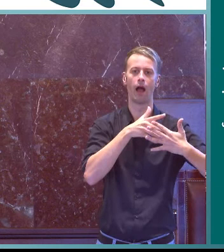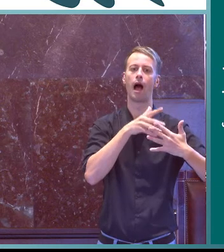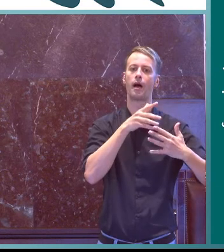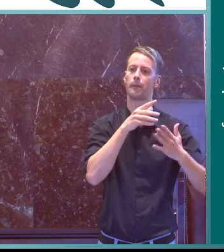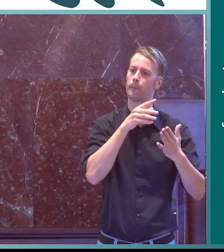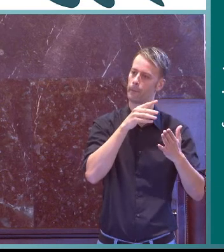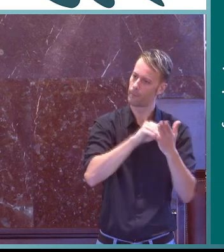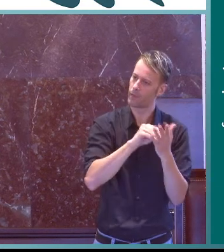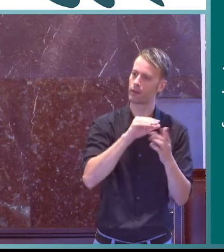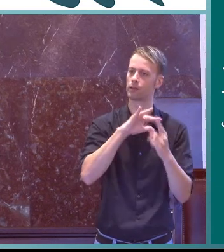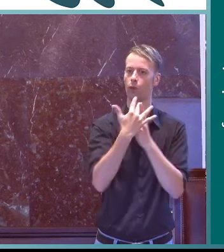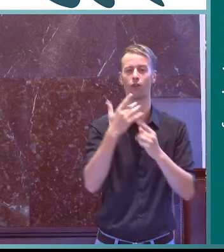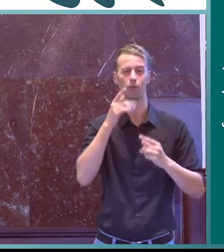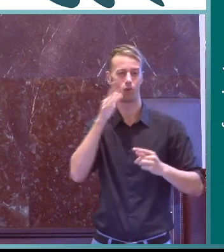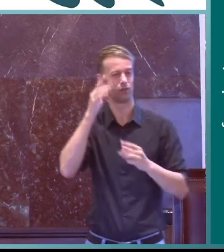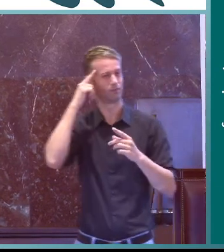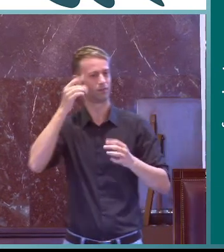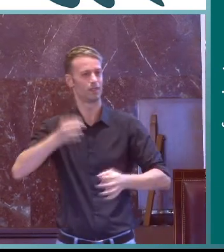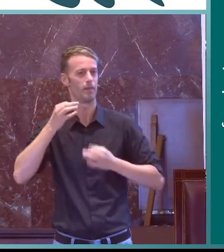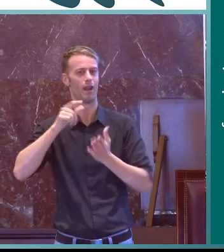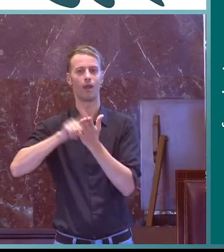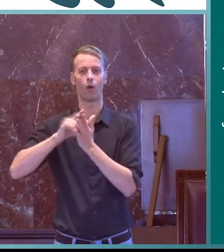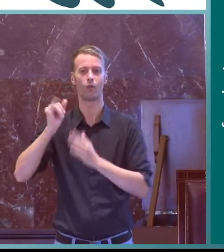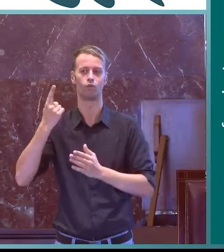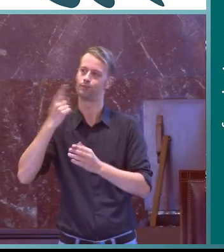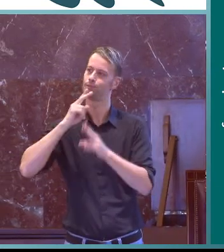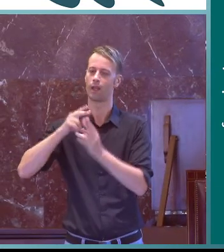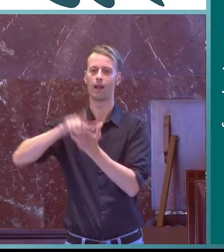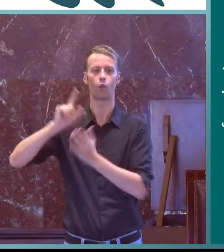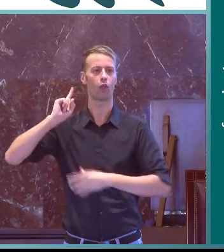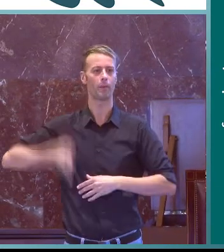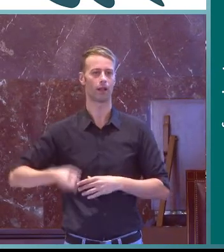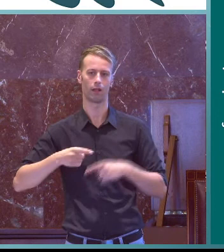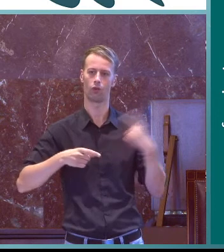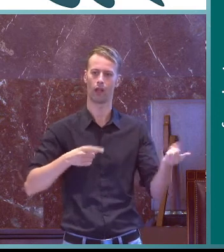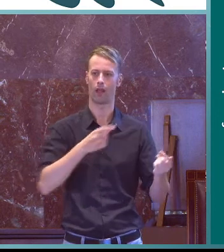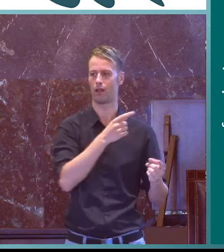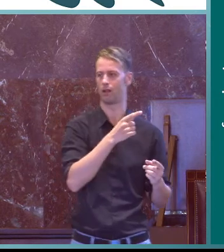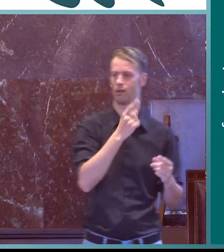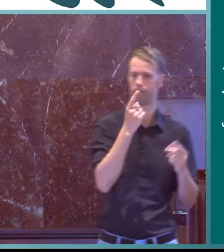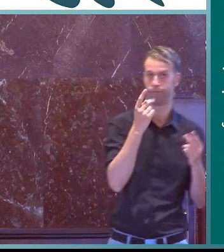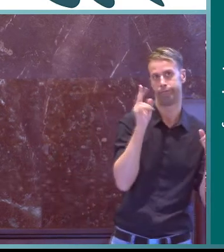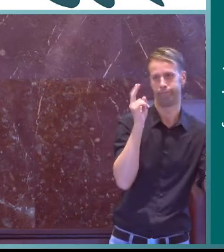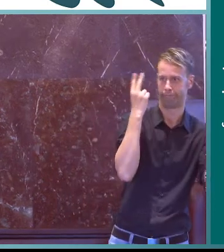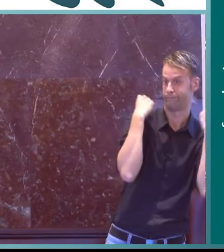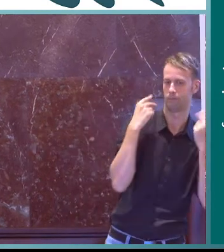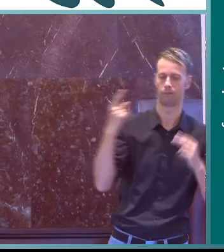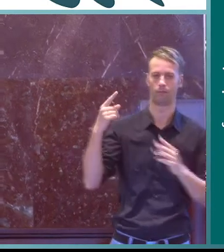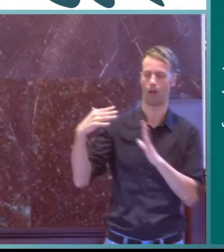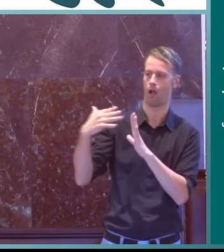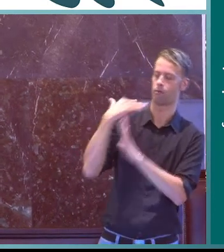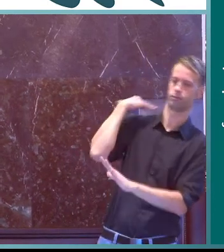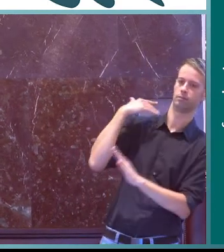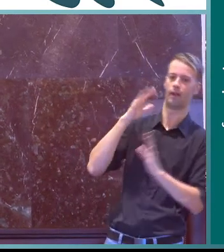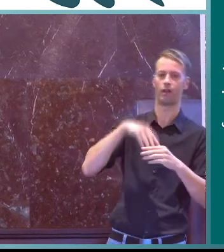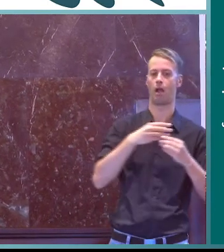cuando una lengua entra en contacto con otra a veces se producen este tipo de situaciones pues que una sea lengua dominante